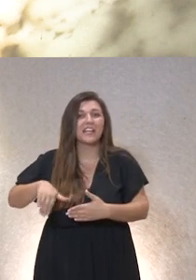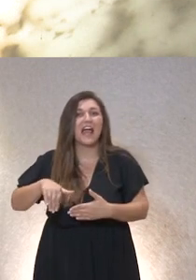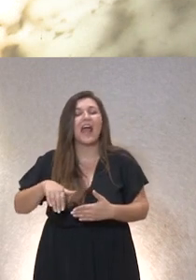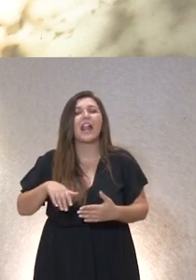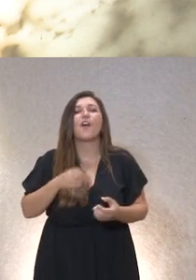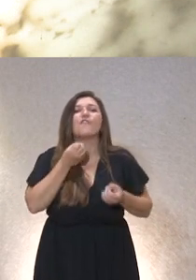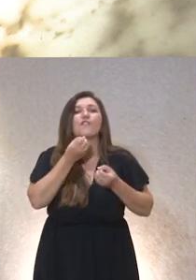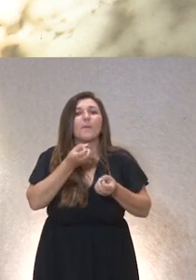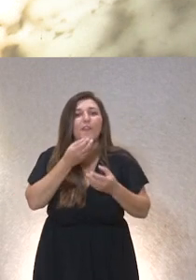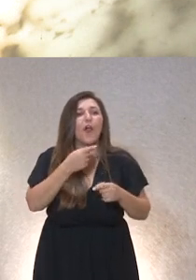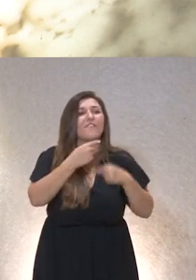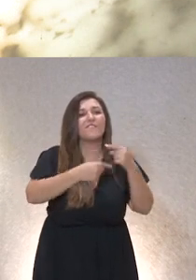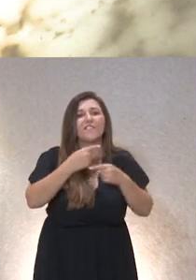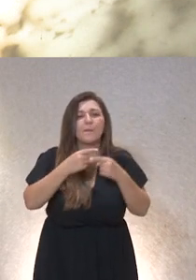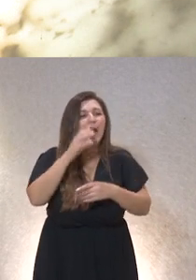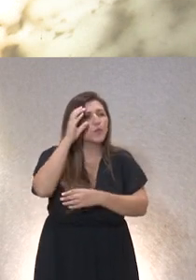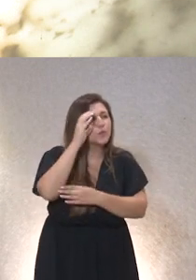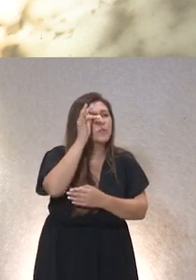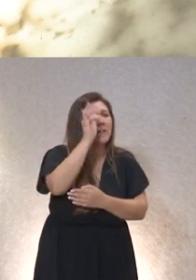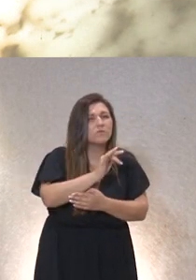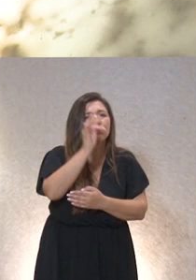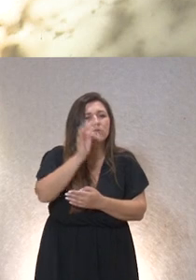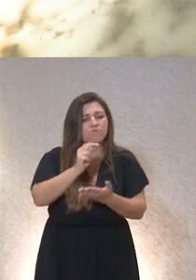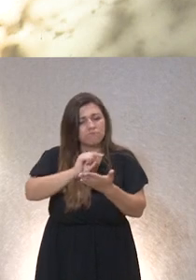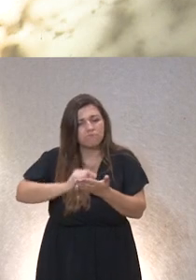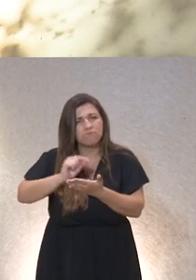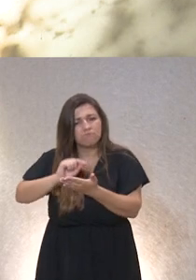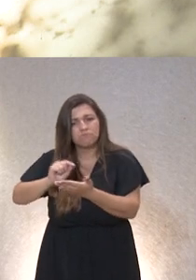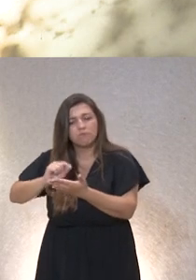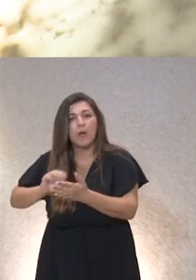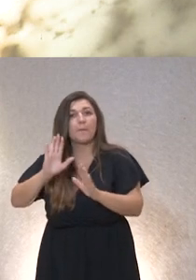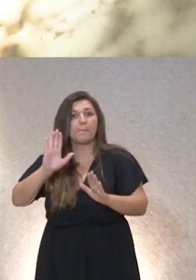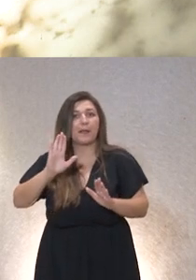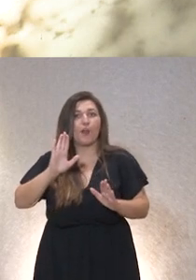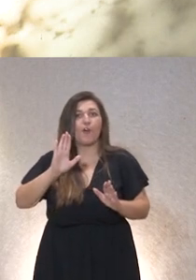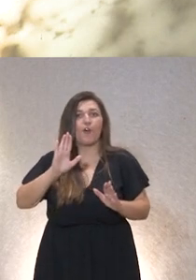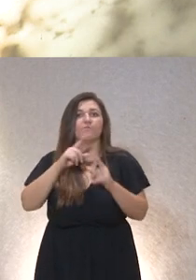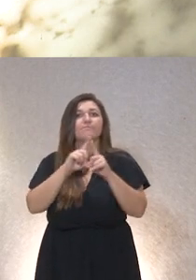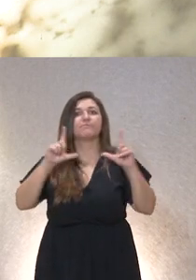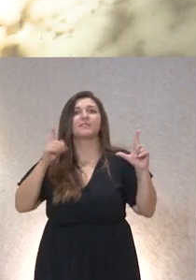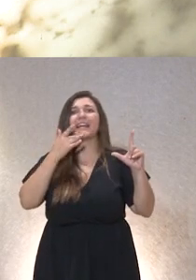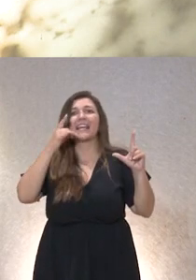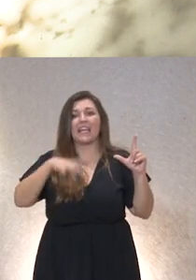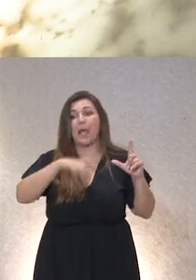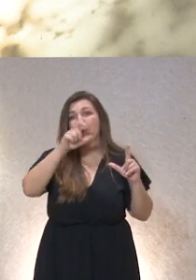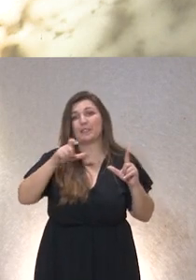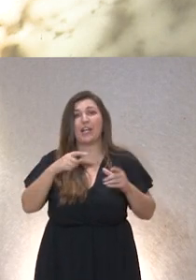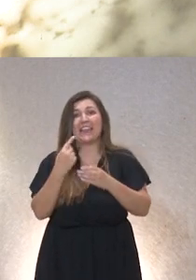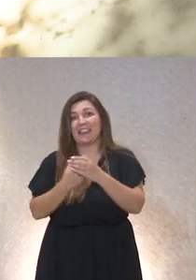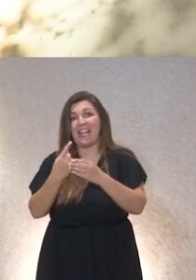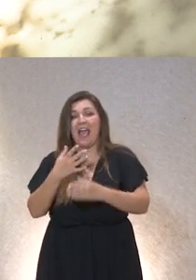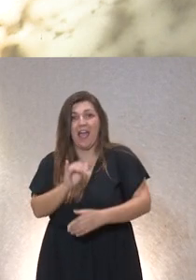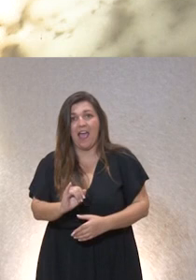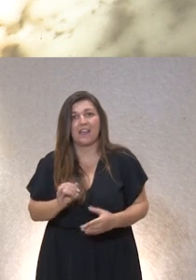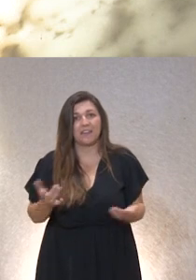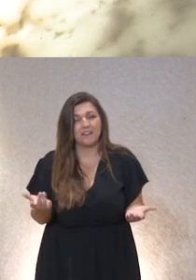información escuchando a las familias escuchando a los verdaderos protagonistas que son las personas con TEA y la verdad que solamente el hecho